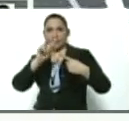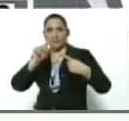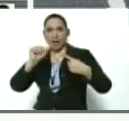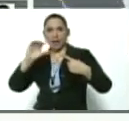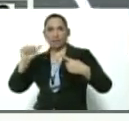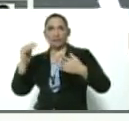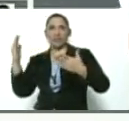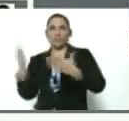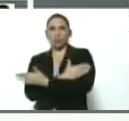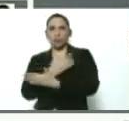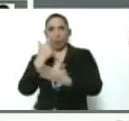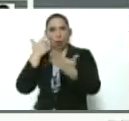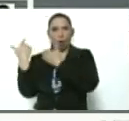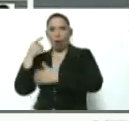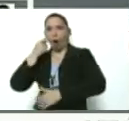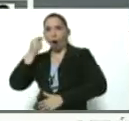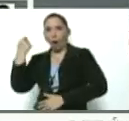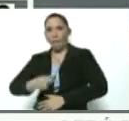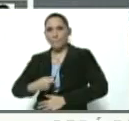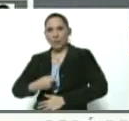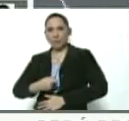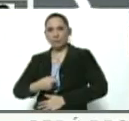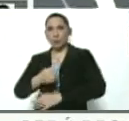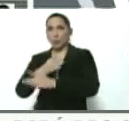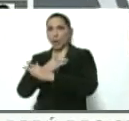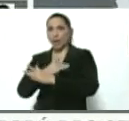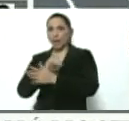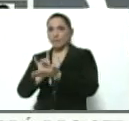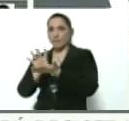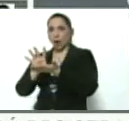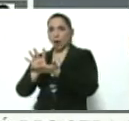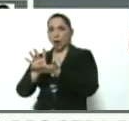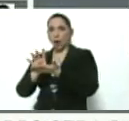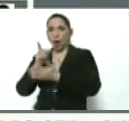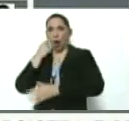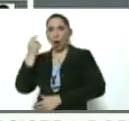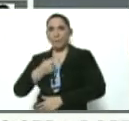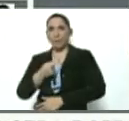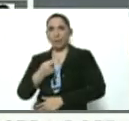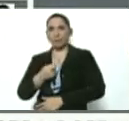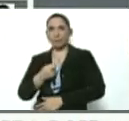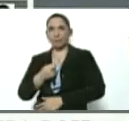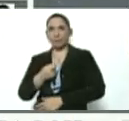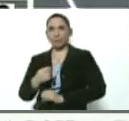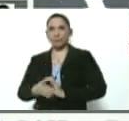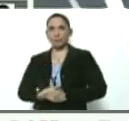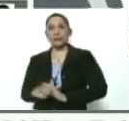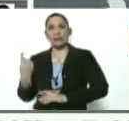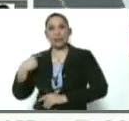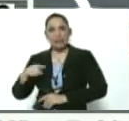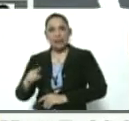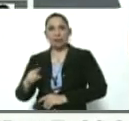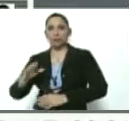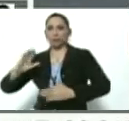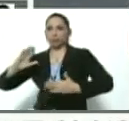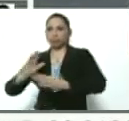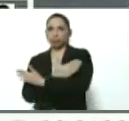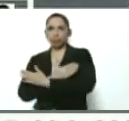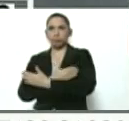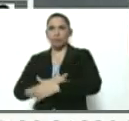Alcalá de la jugada. Y parte de la sacada de la jugada de Clíber Alcalá puede tener que ver con esa incautación